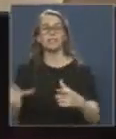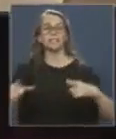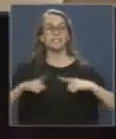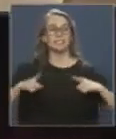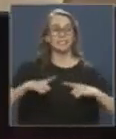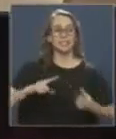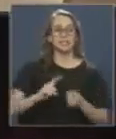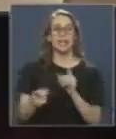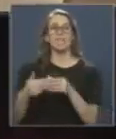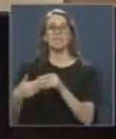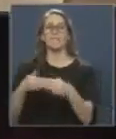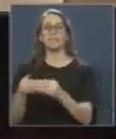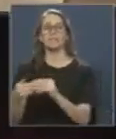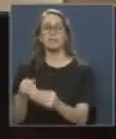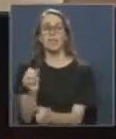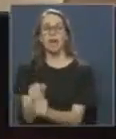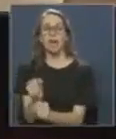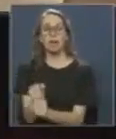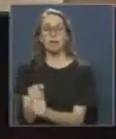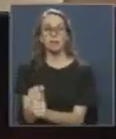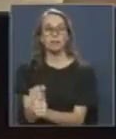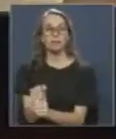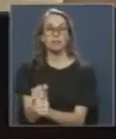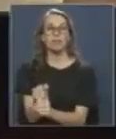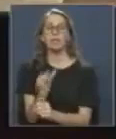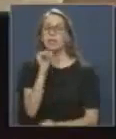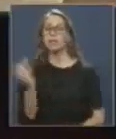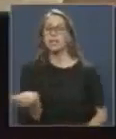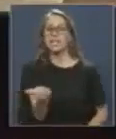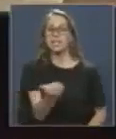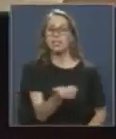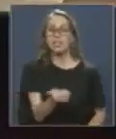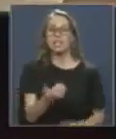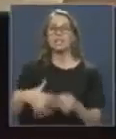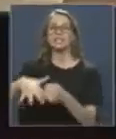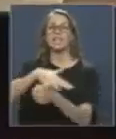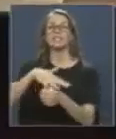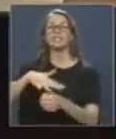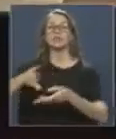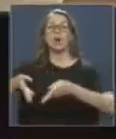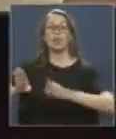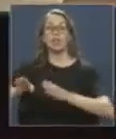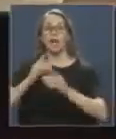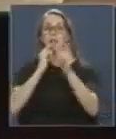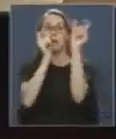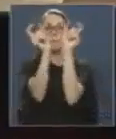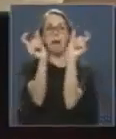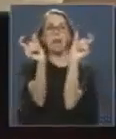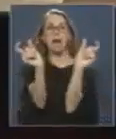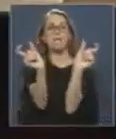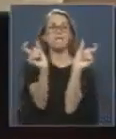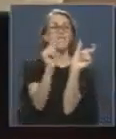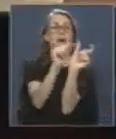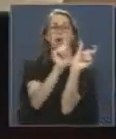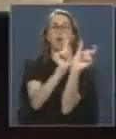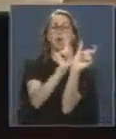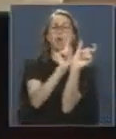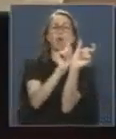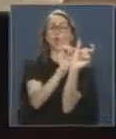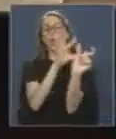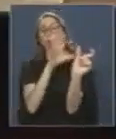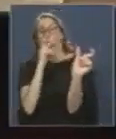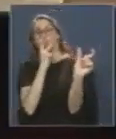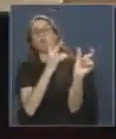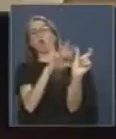flexibilidad laboral, la indigencia por situación de calle y así muchas otras palabras